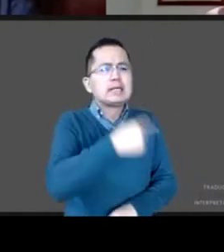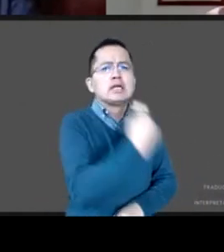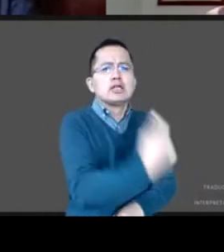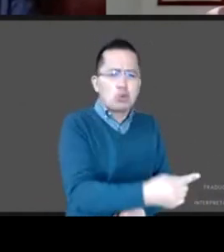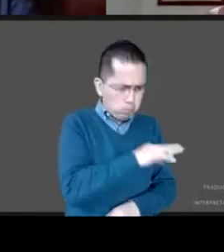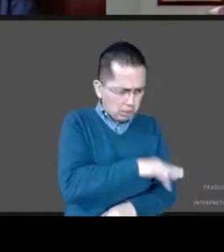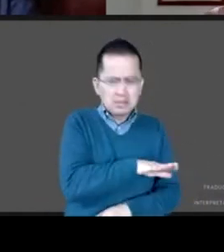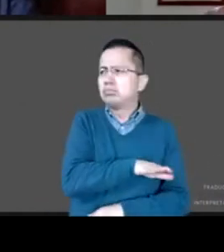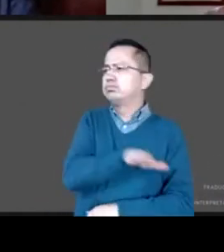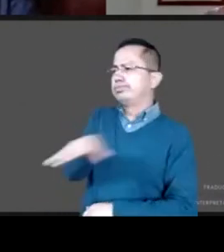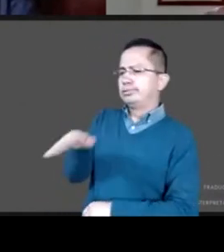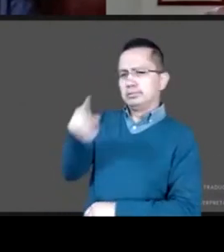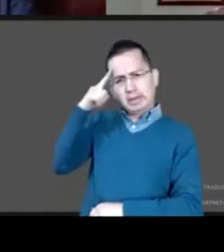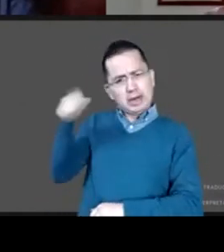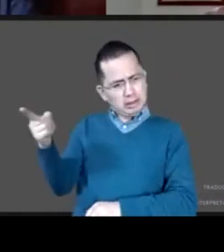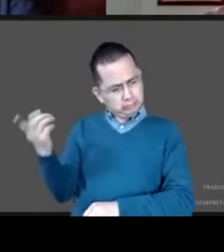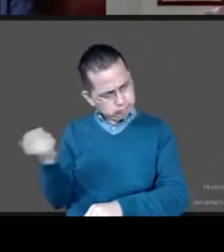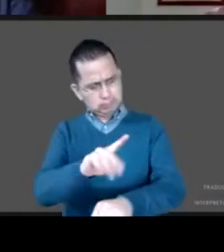protección